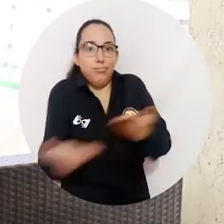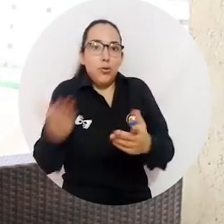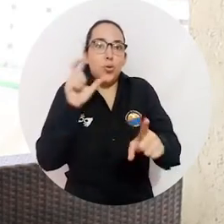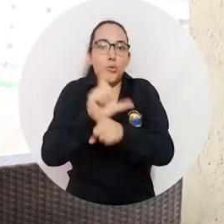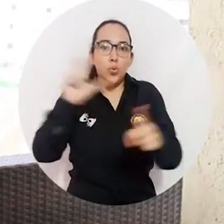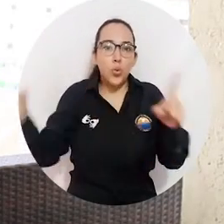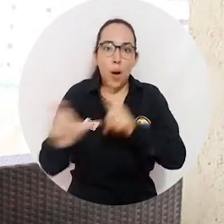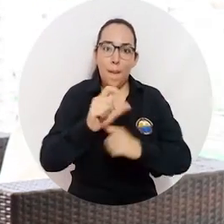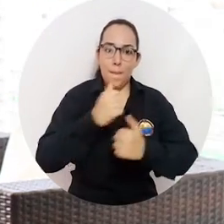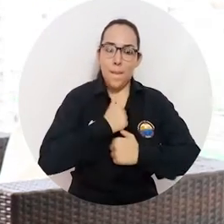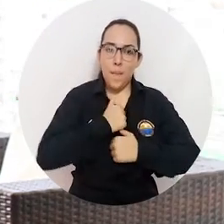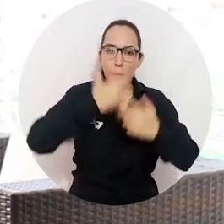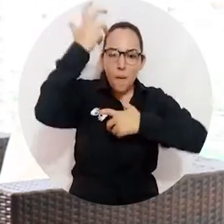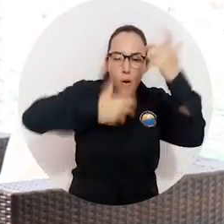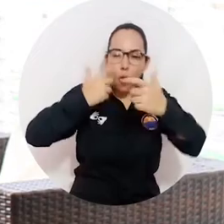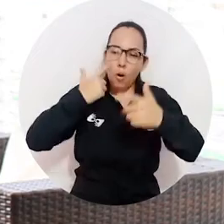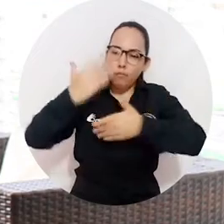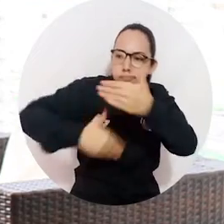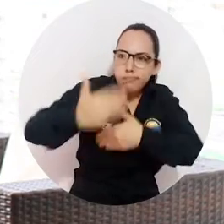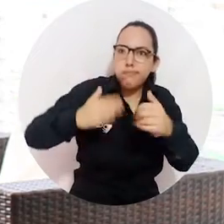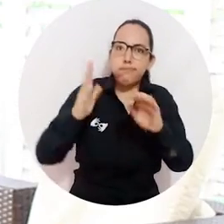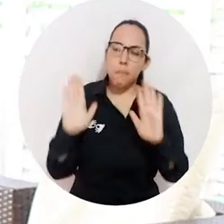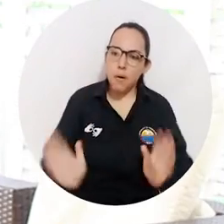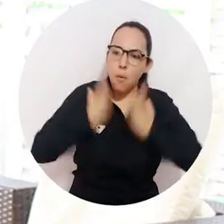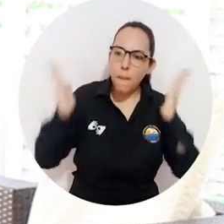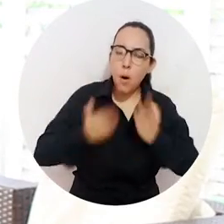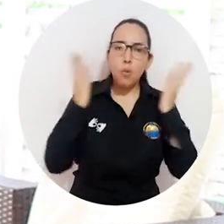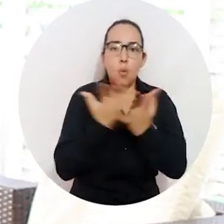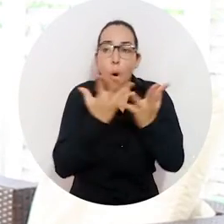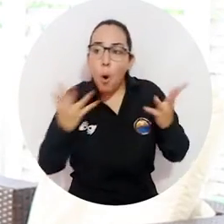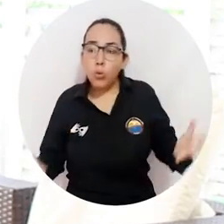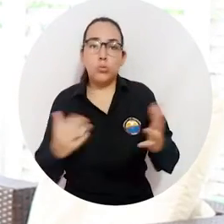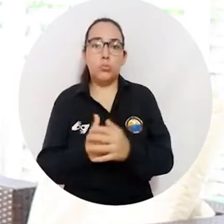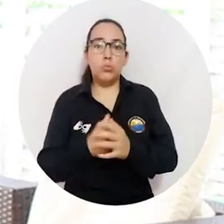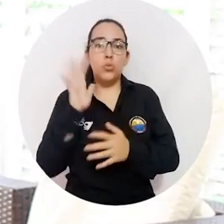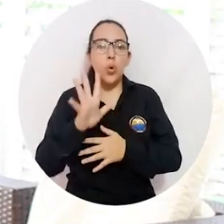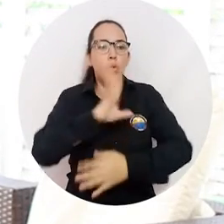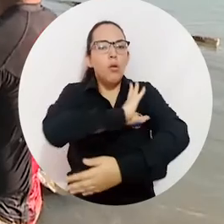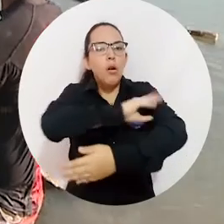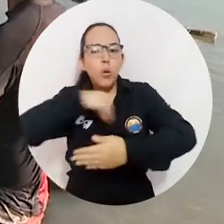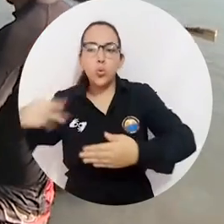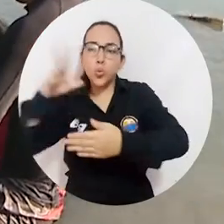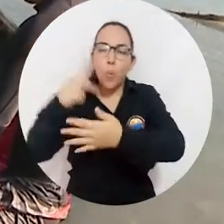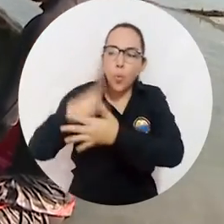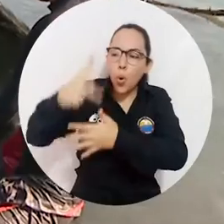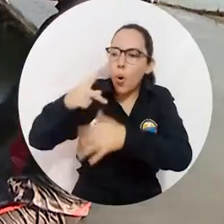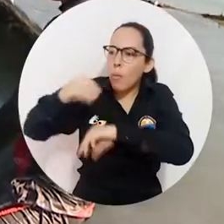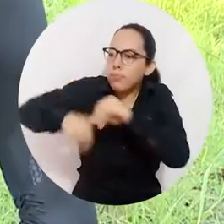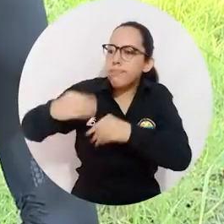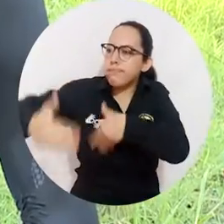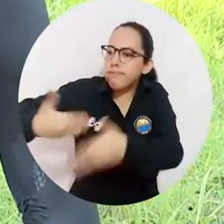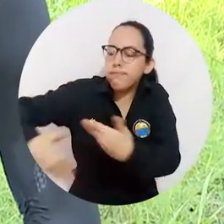Universidad de su cultura de autoevaluación y mejoramiento continuo. Todas aquellas observaciones que puedan existir respecto de la ejecución de esos